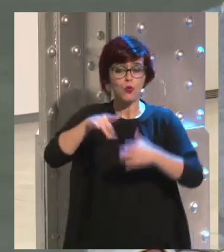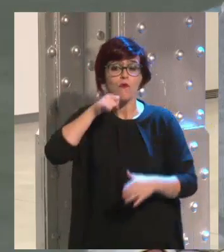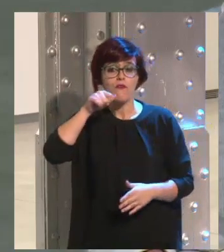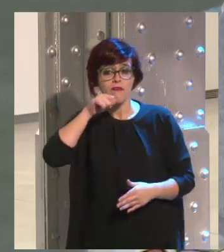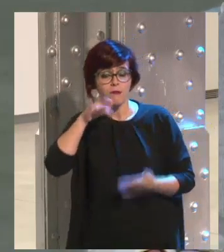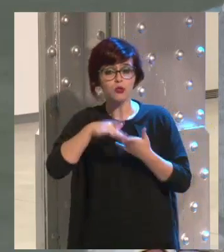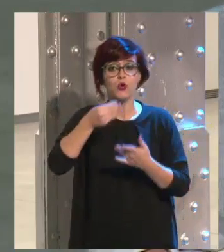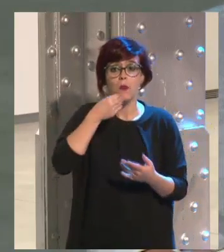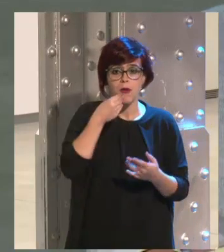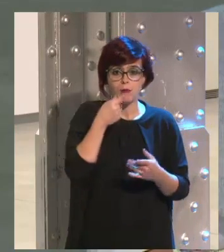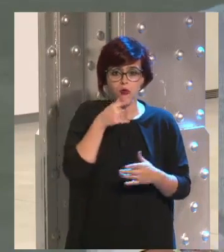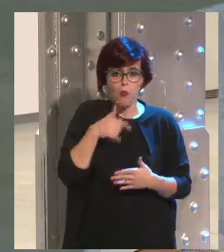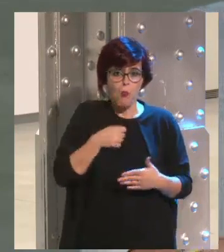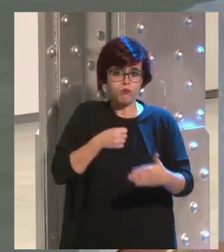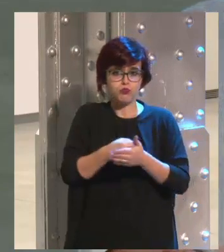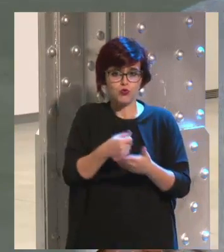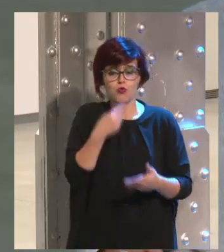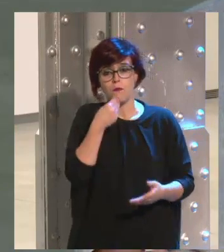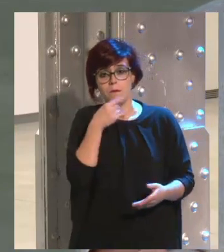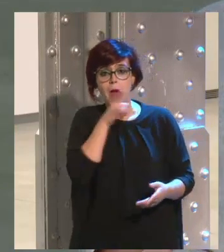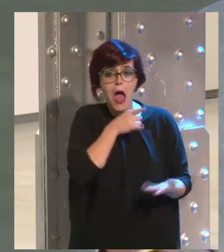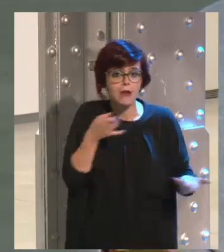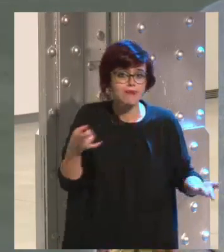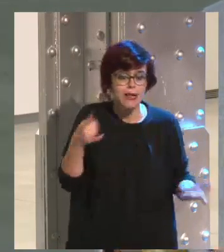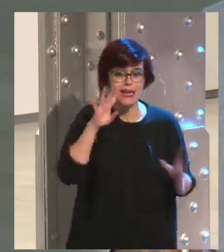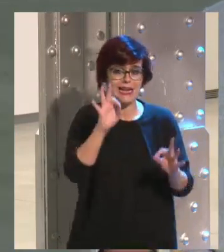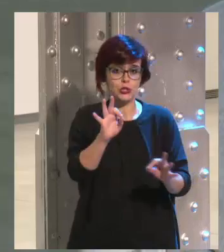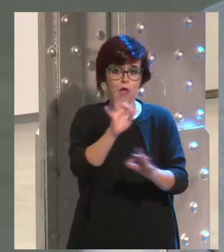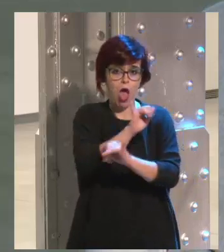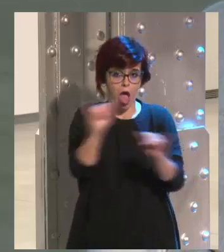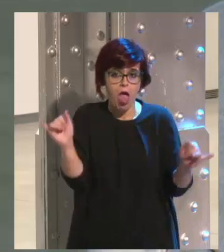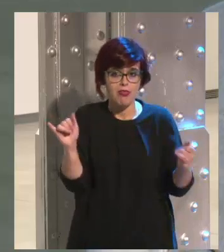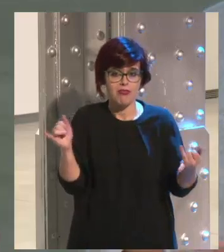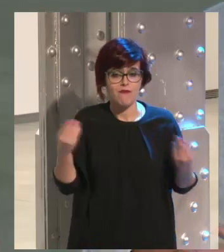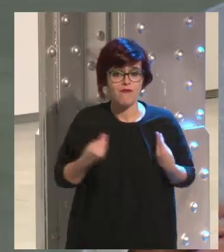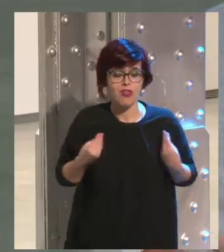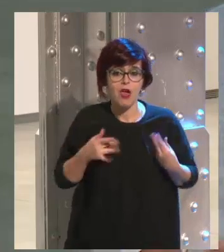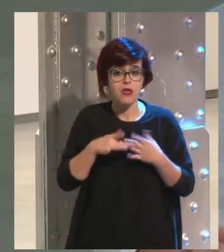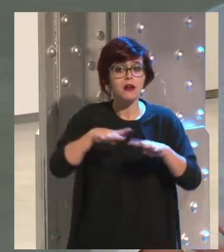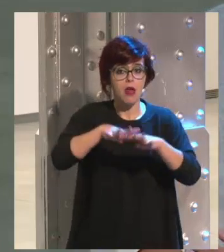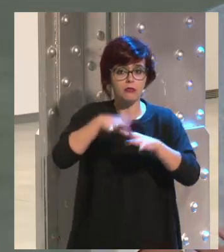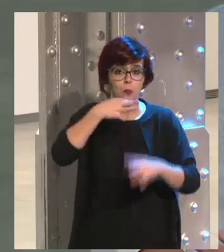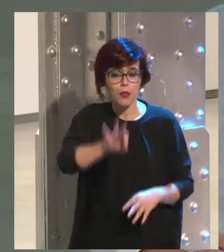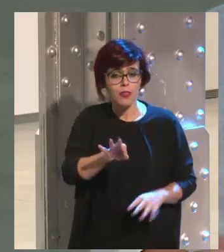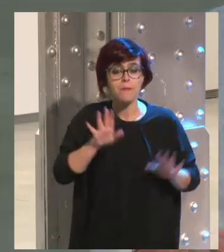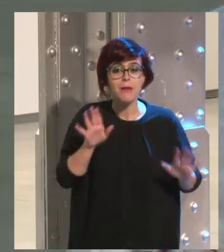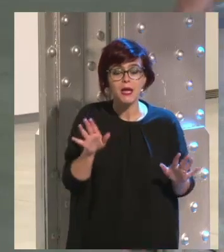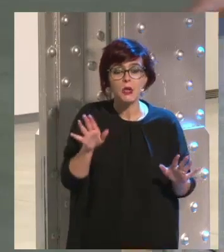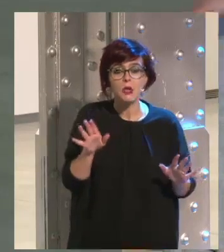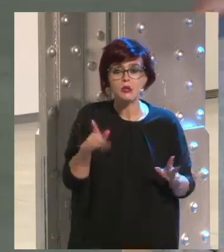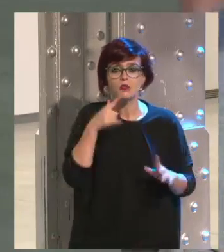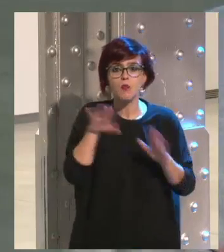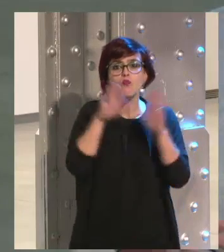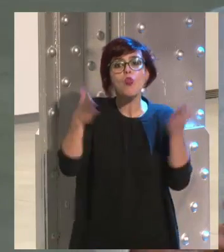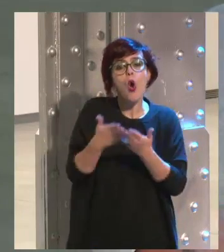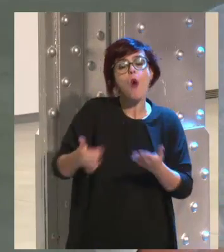bebe o cuando comemos y comemos mucho y comemos mal, es decir, el riesgo existe en la vida y puede existir en las redes, pero lo cierto es que es un mundo